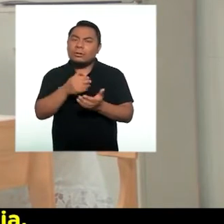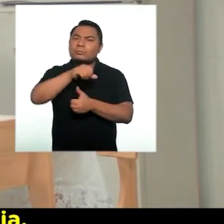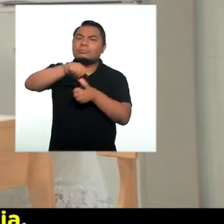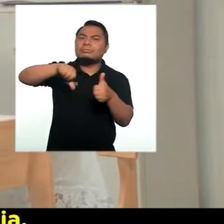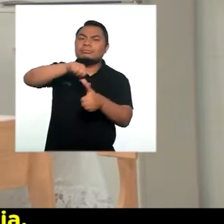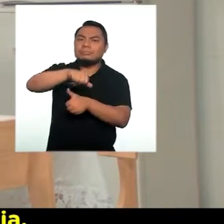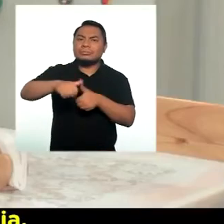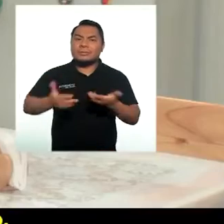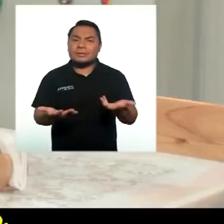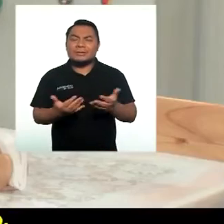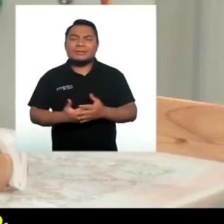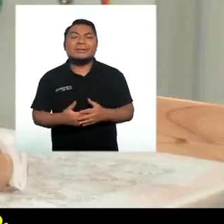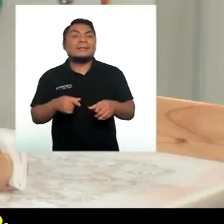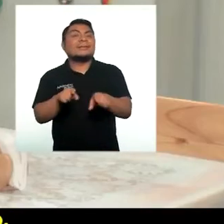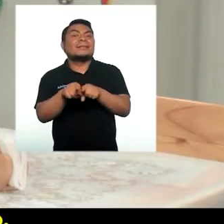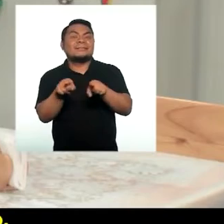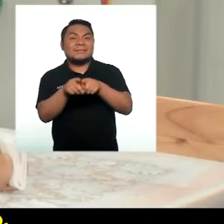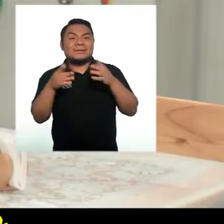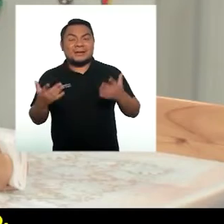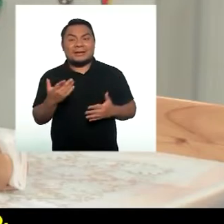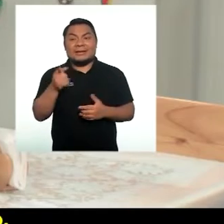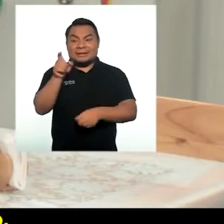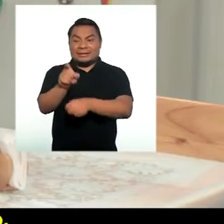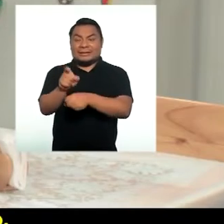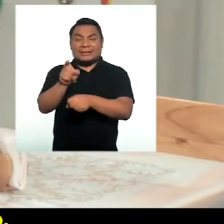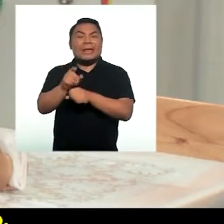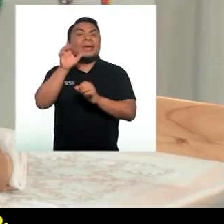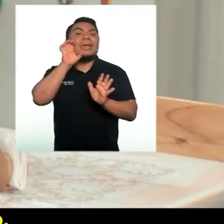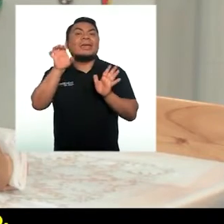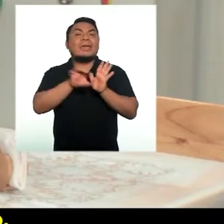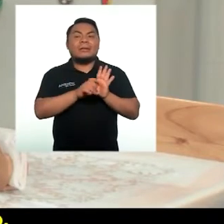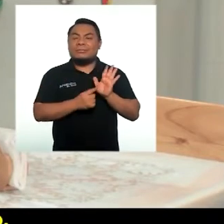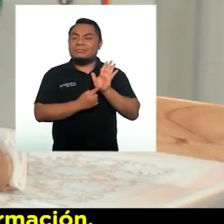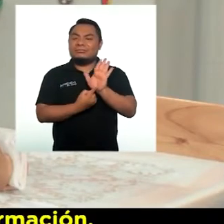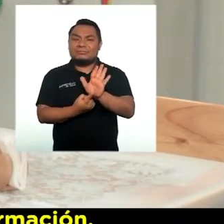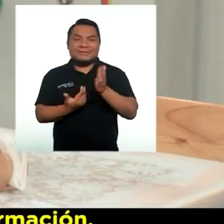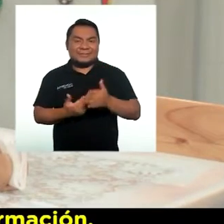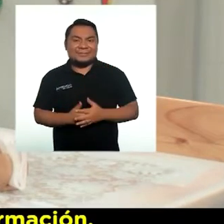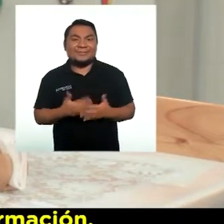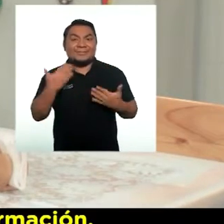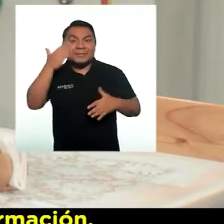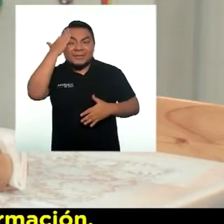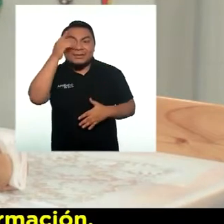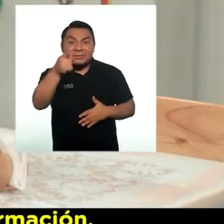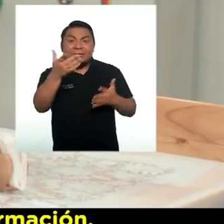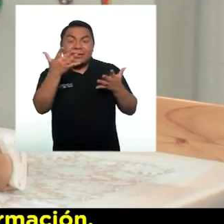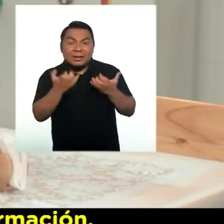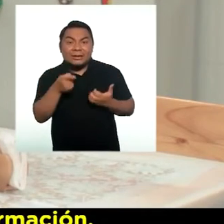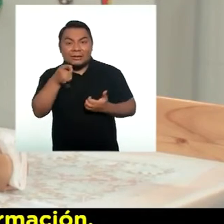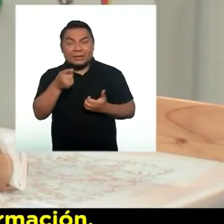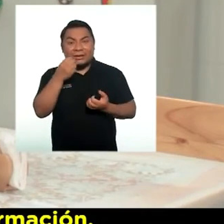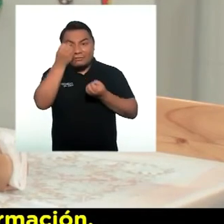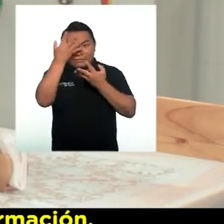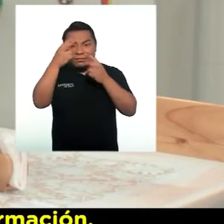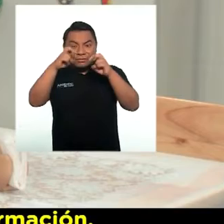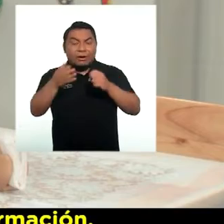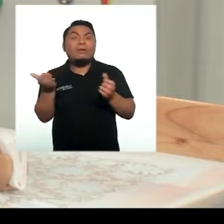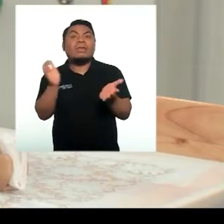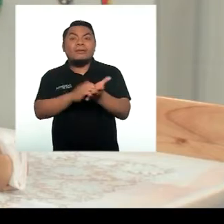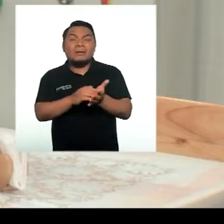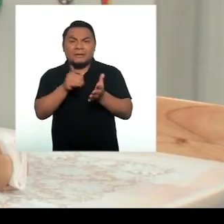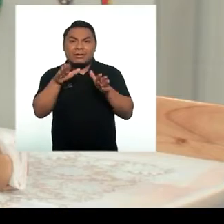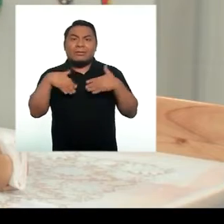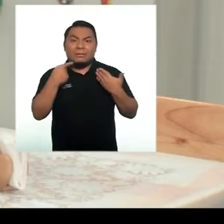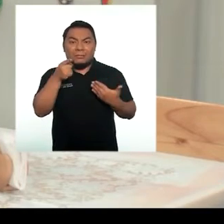buena convivencia. Y de paso, enseñamos con el ejemplo. Ya saben que si quieren volver a ver esta información,